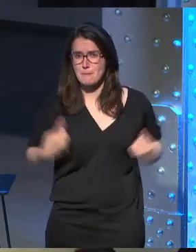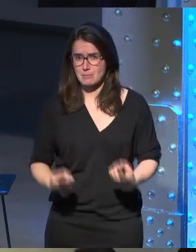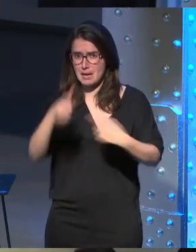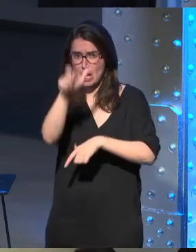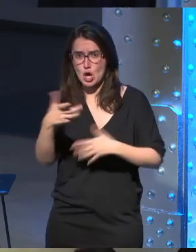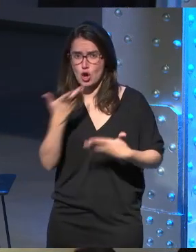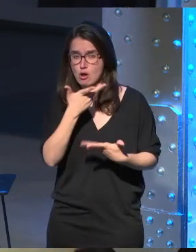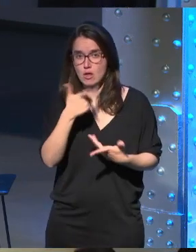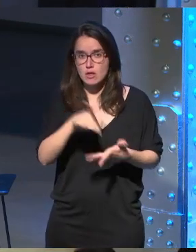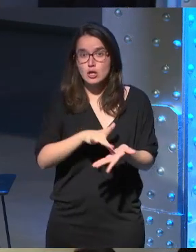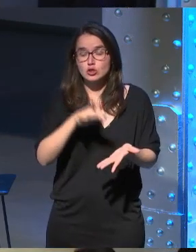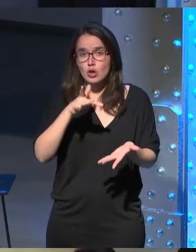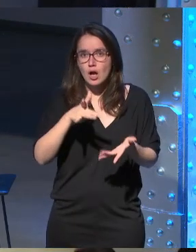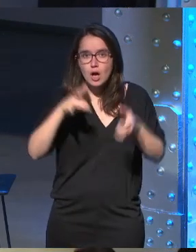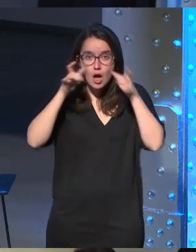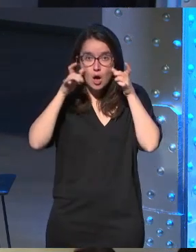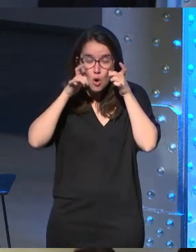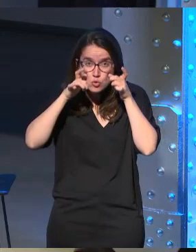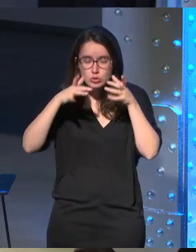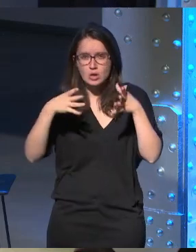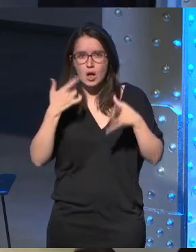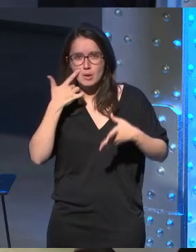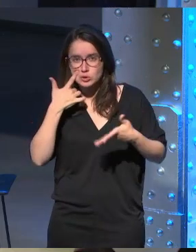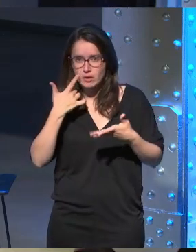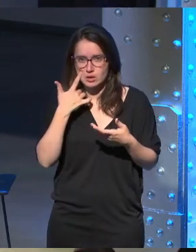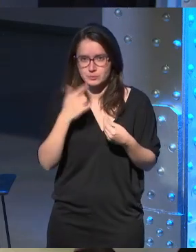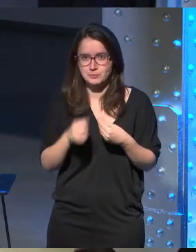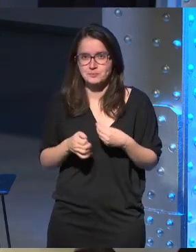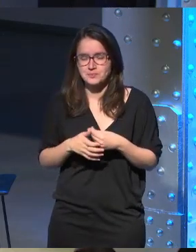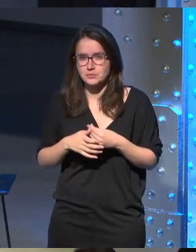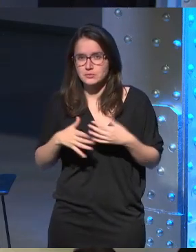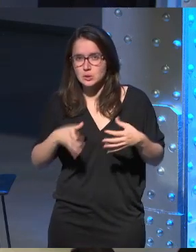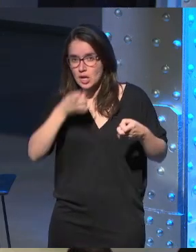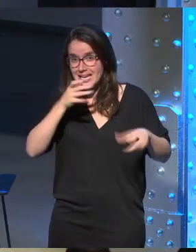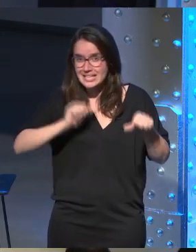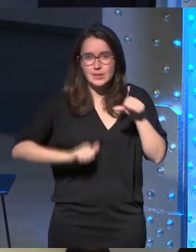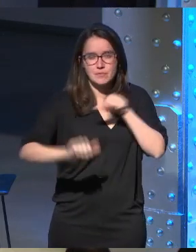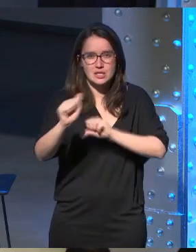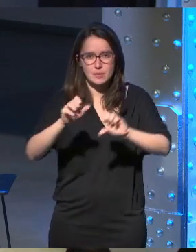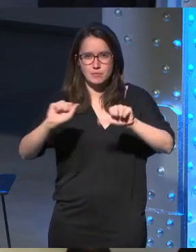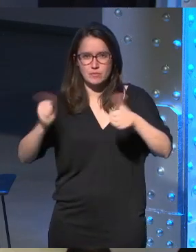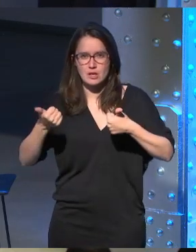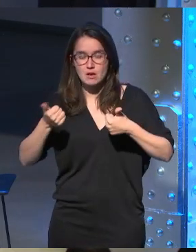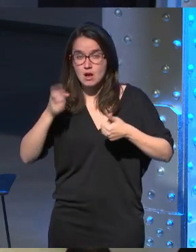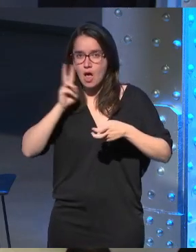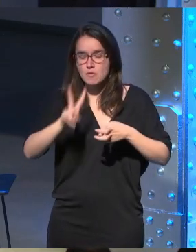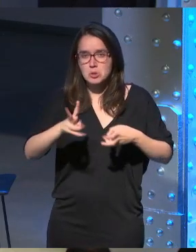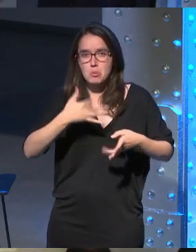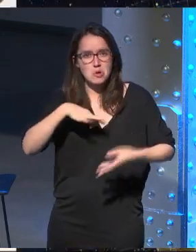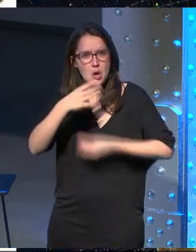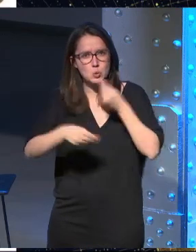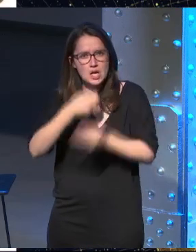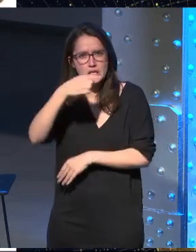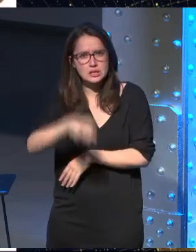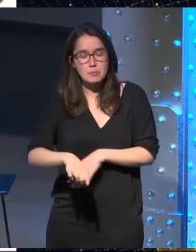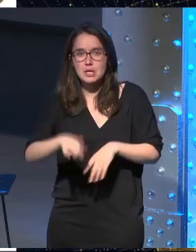dijo tío están sacando el Kickstarter de Oculus cómprate unas y bueno a partir de ahí empecé a visualizar que lo podía utilizar